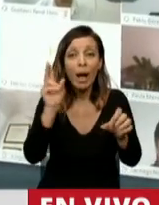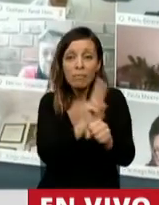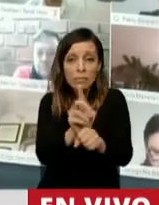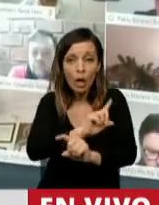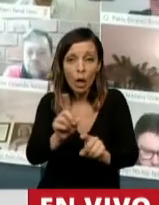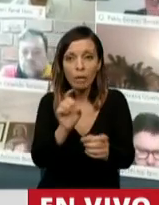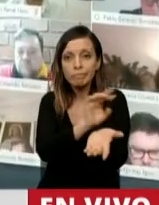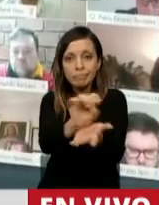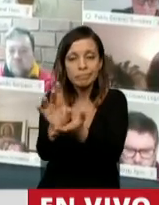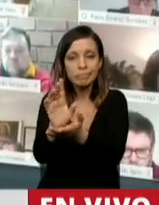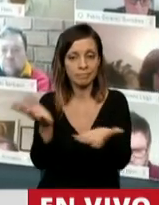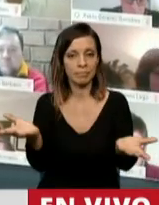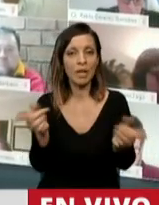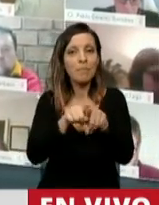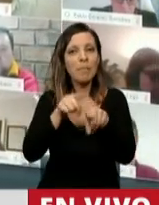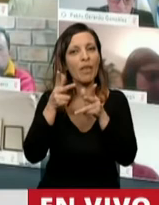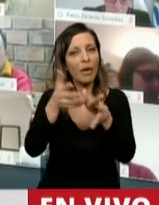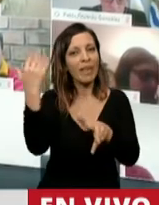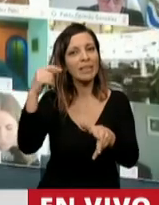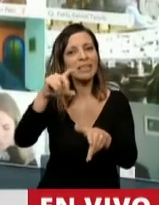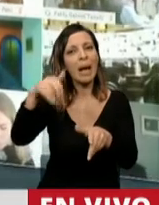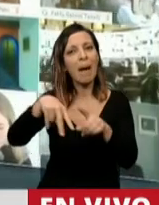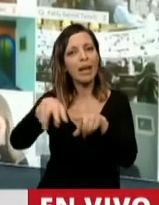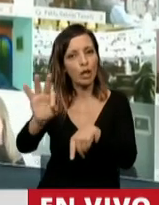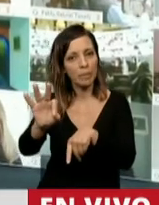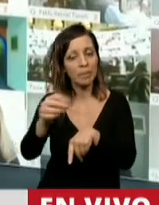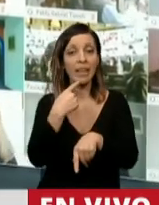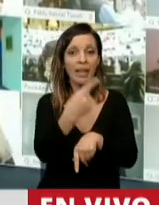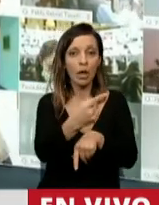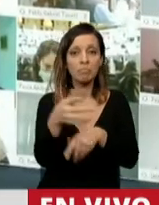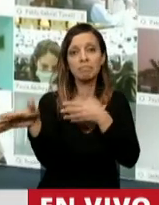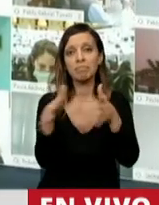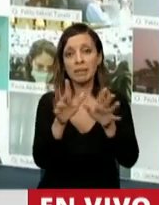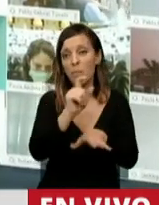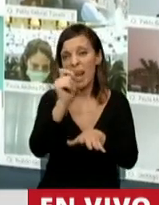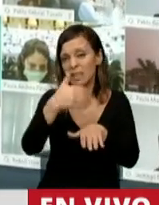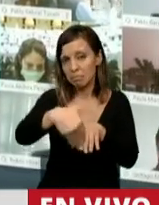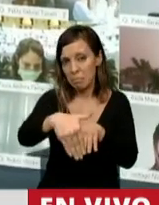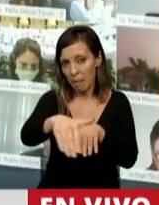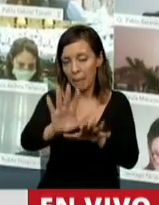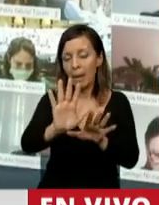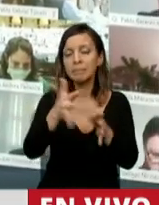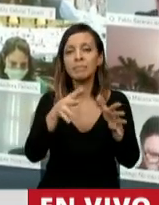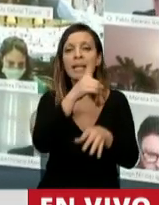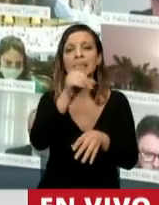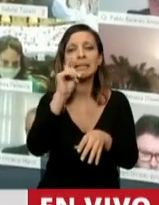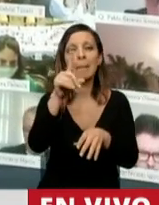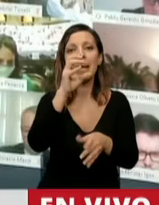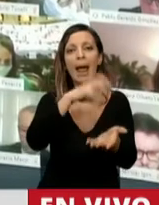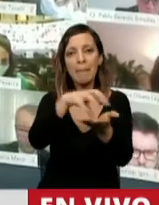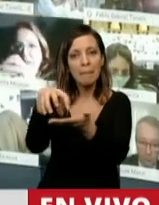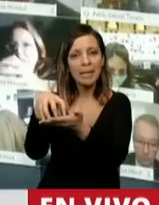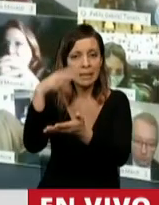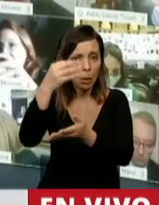Miren, la diputada Camaño lo decía. Se estima que en unos meses más de 100.000 empresas